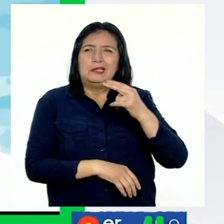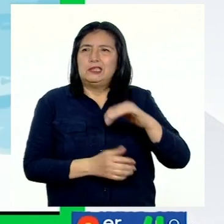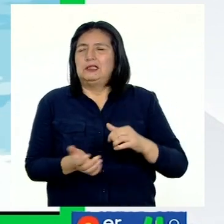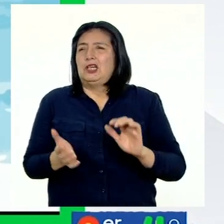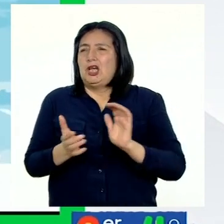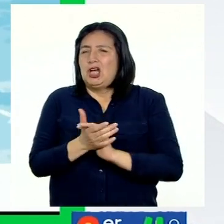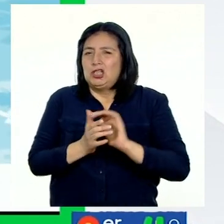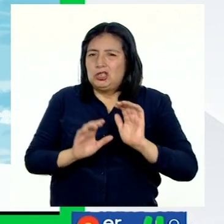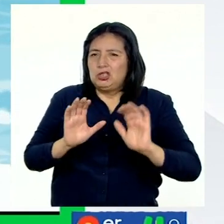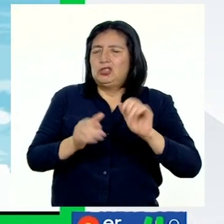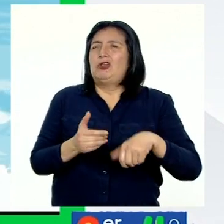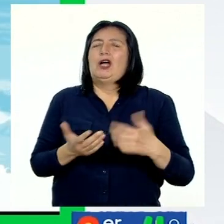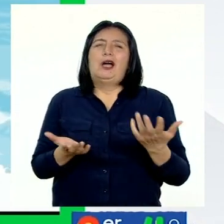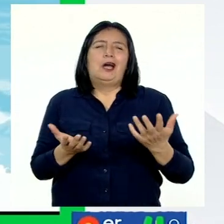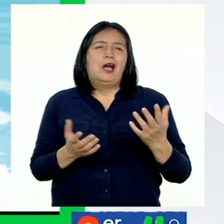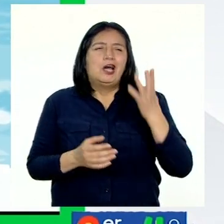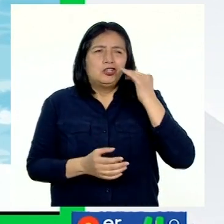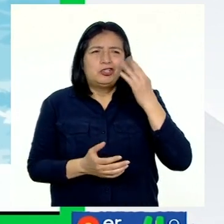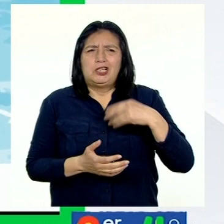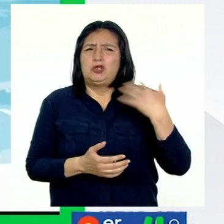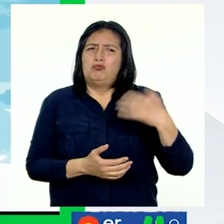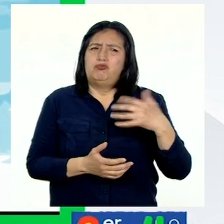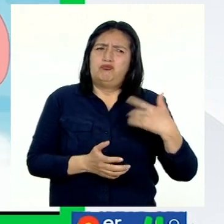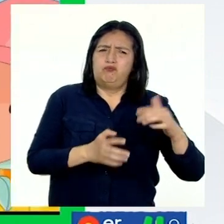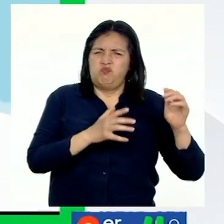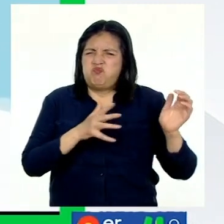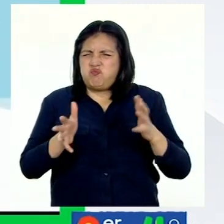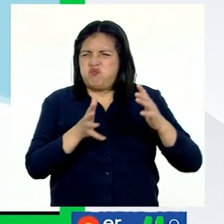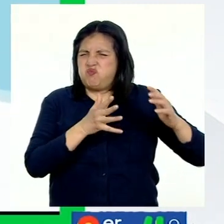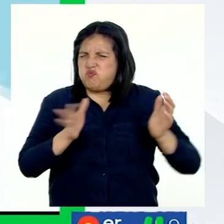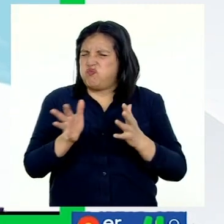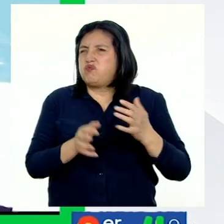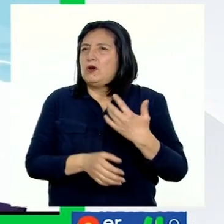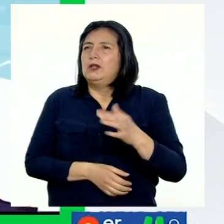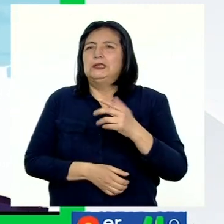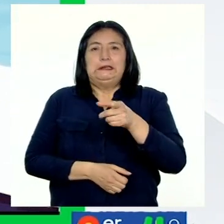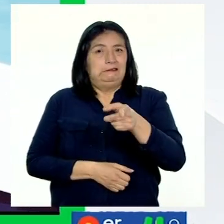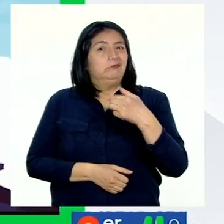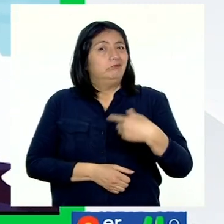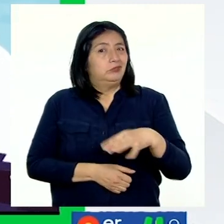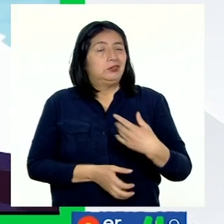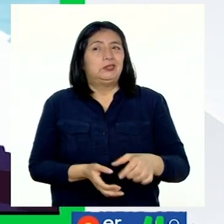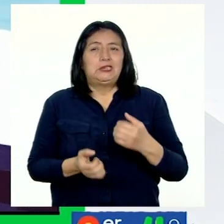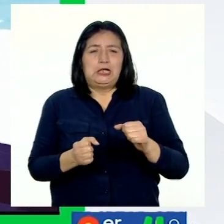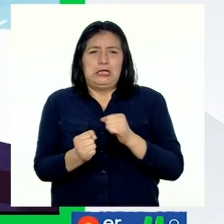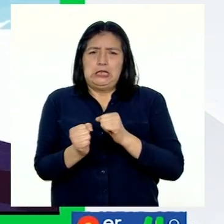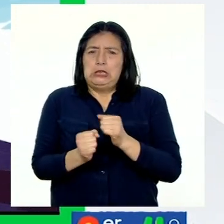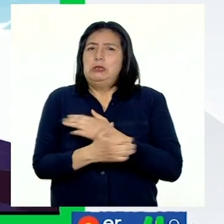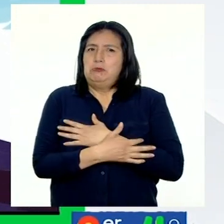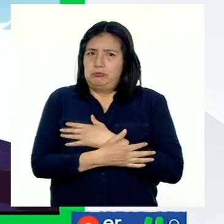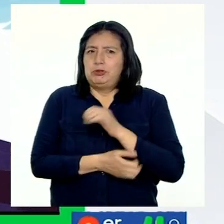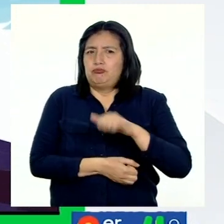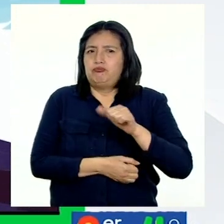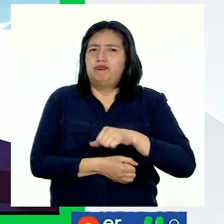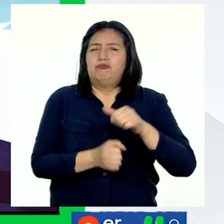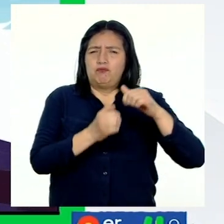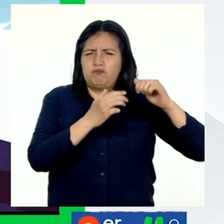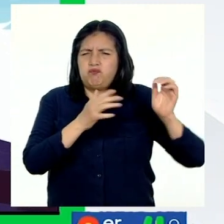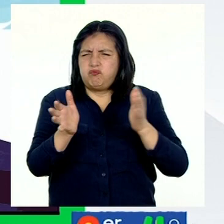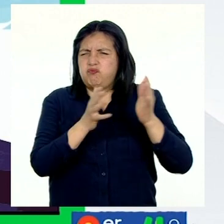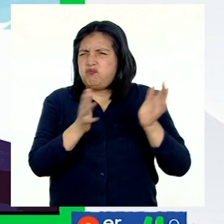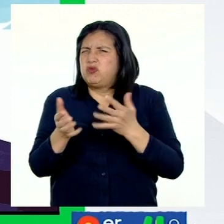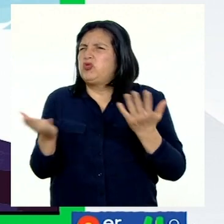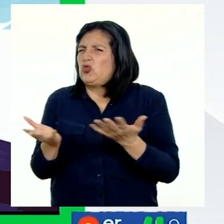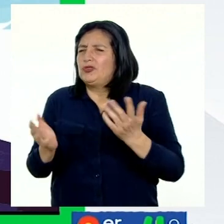Chincha, Chiclayo, con vientos fuertes. Así es, mayormente en invierno ocurren estos vientos en